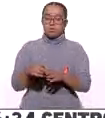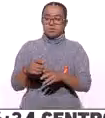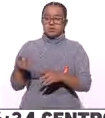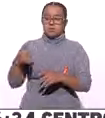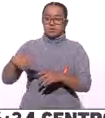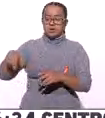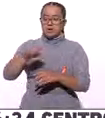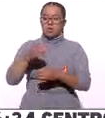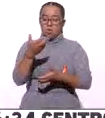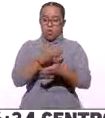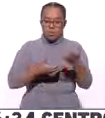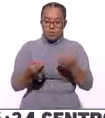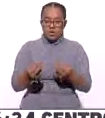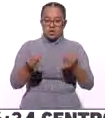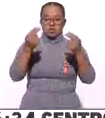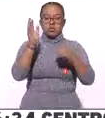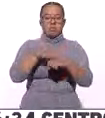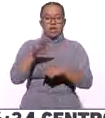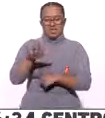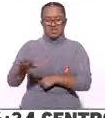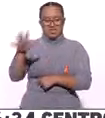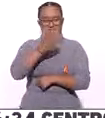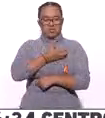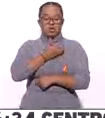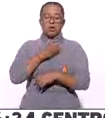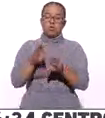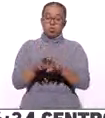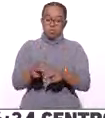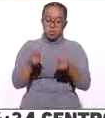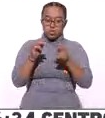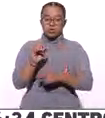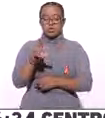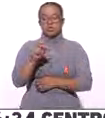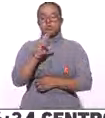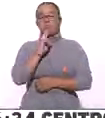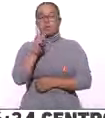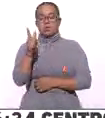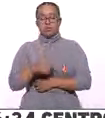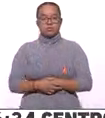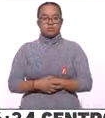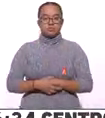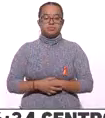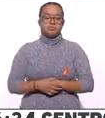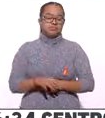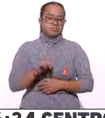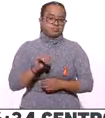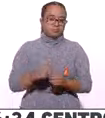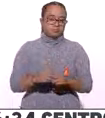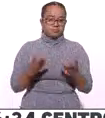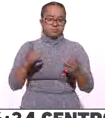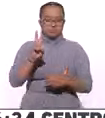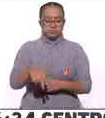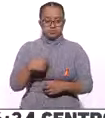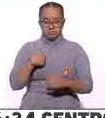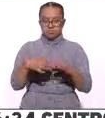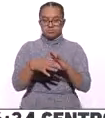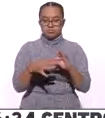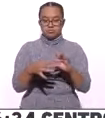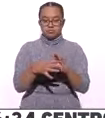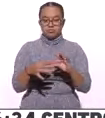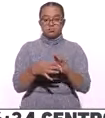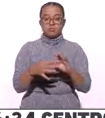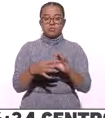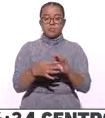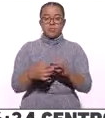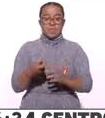sector comercio en esa zona en particular? Sin duda alguna, bueno, además debo decirlo, Guadalupe, este ha